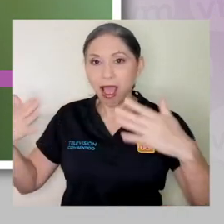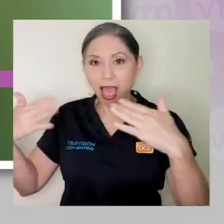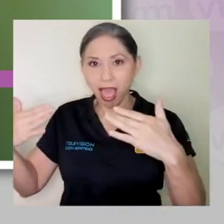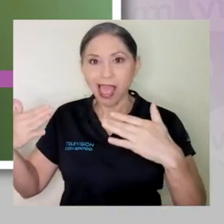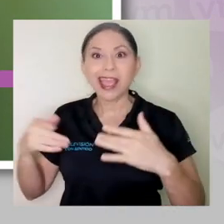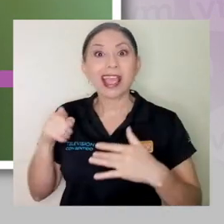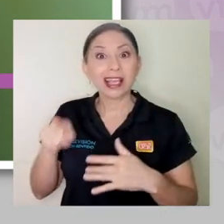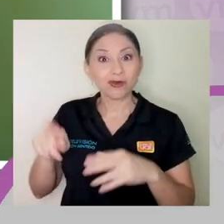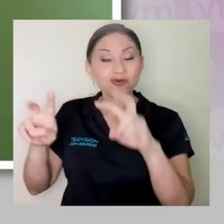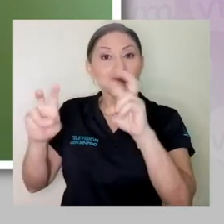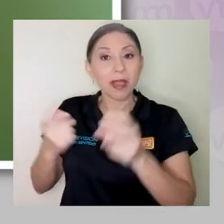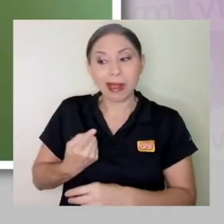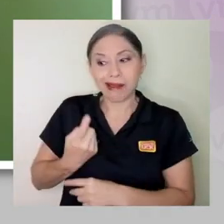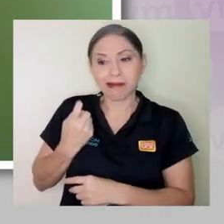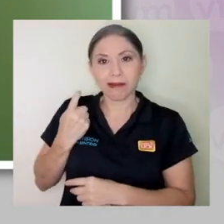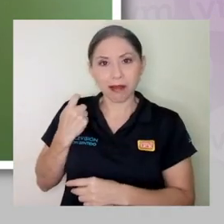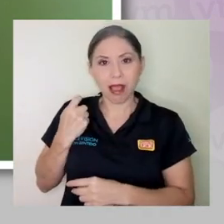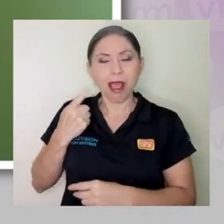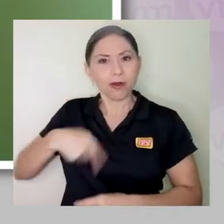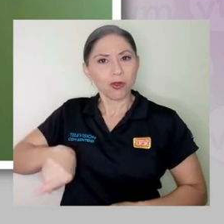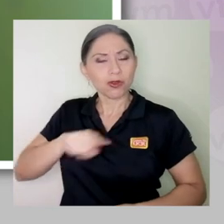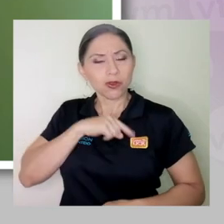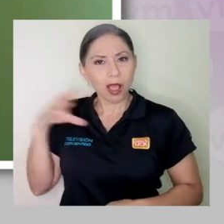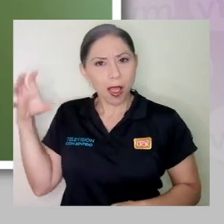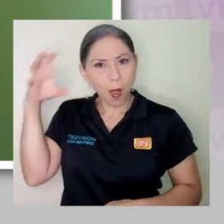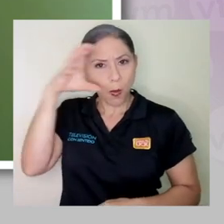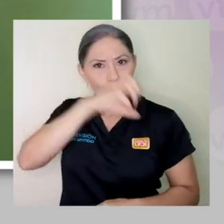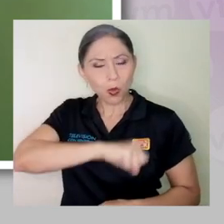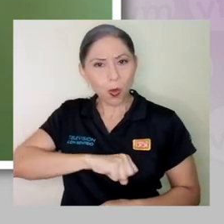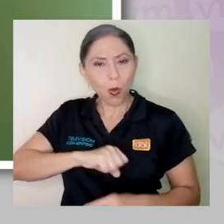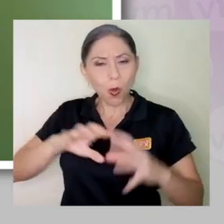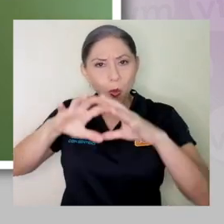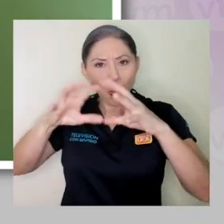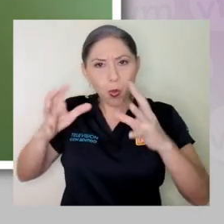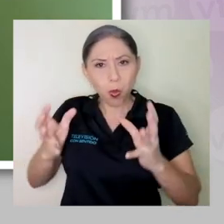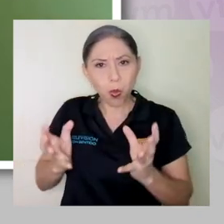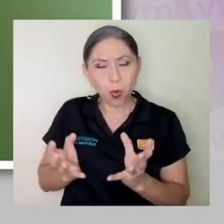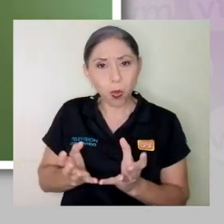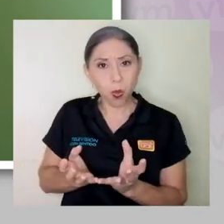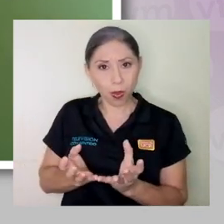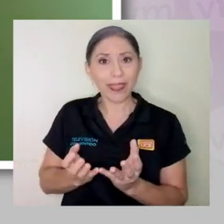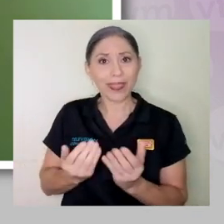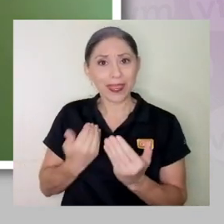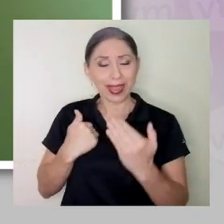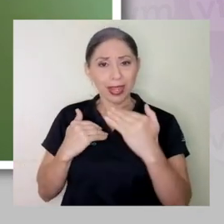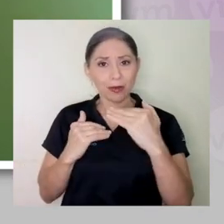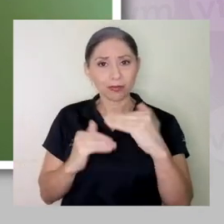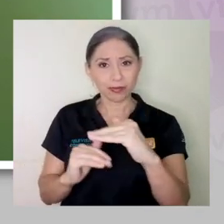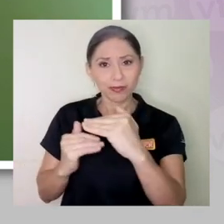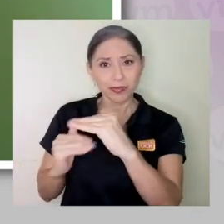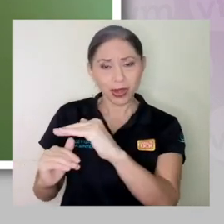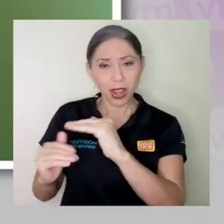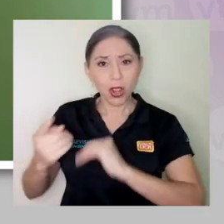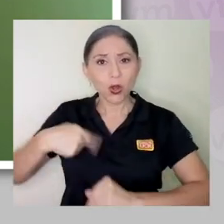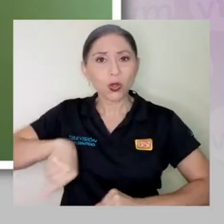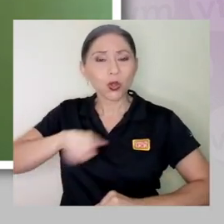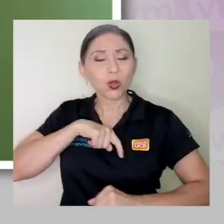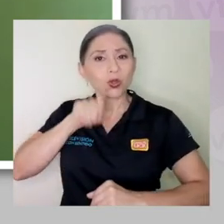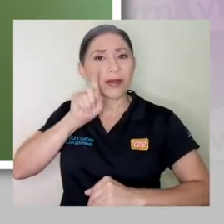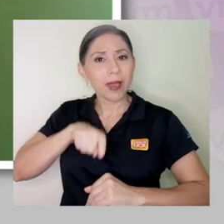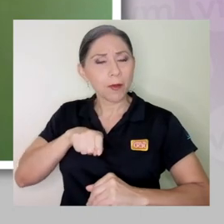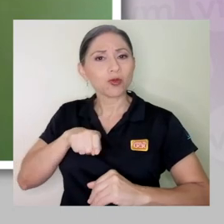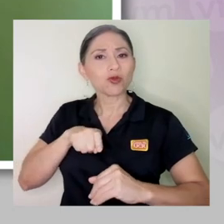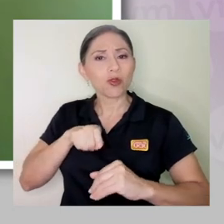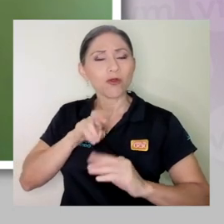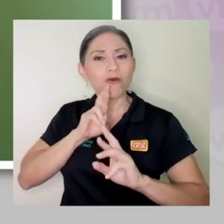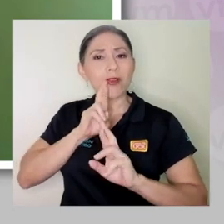hemos dado cuenta que el planeta tiene límites y que debemos de responder a